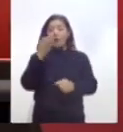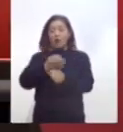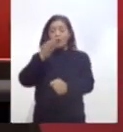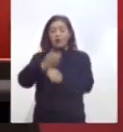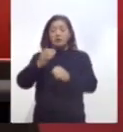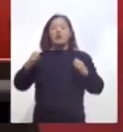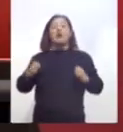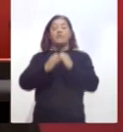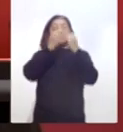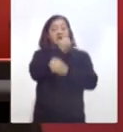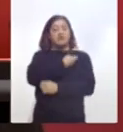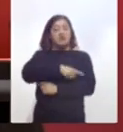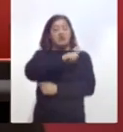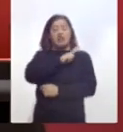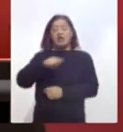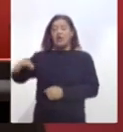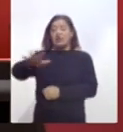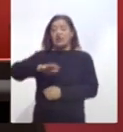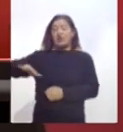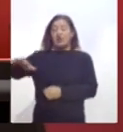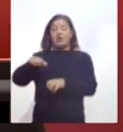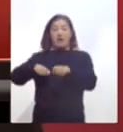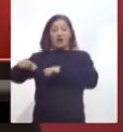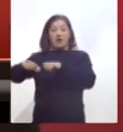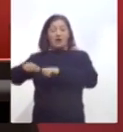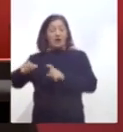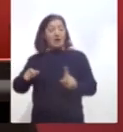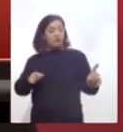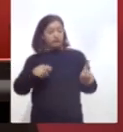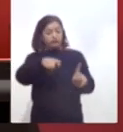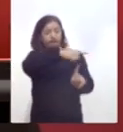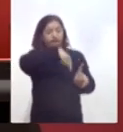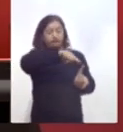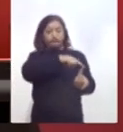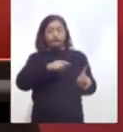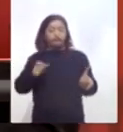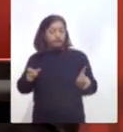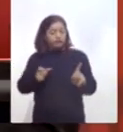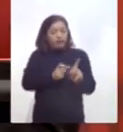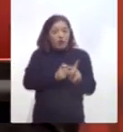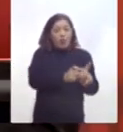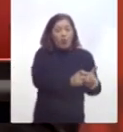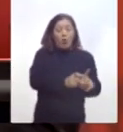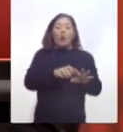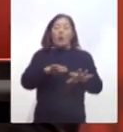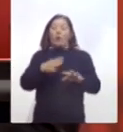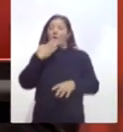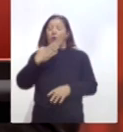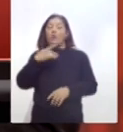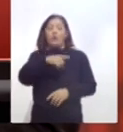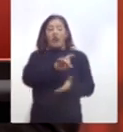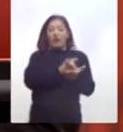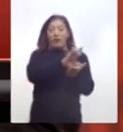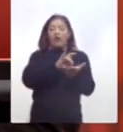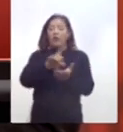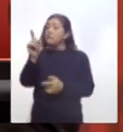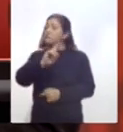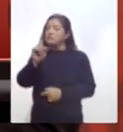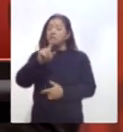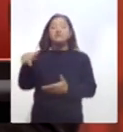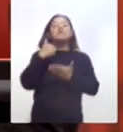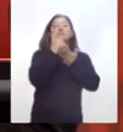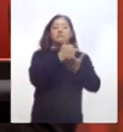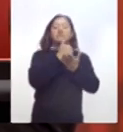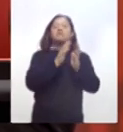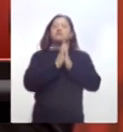El presidente Andrés Manuel López Obrador agradeció a los empresarios que no han despedido a sus trabajadores durante la crisis sanitaria y que, por el contrario, han ayudado a se